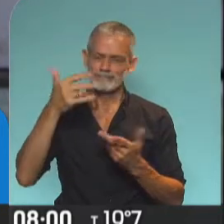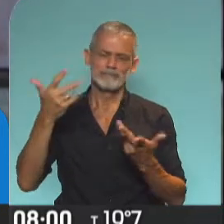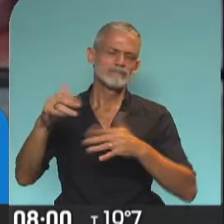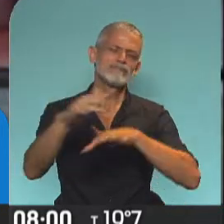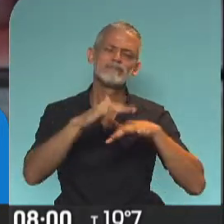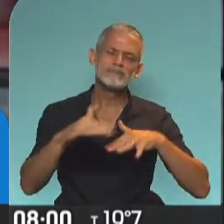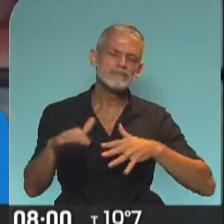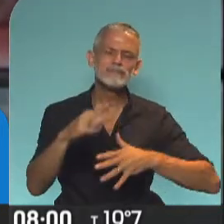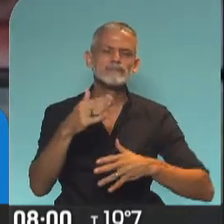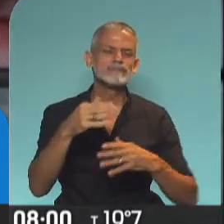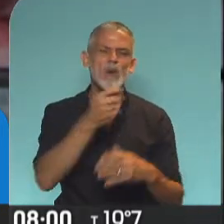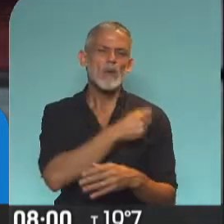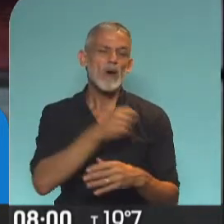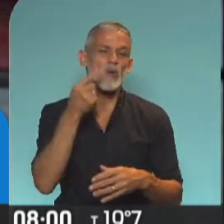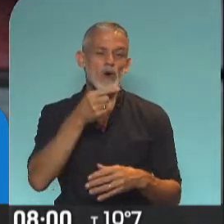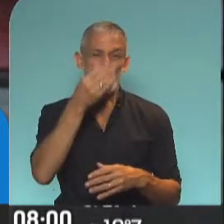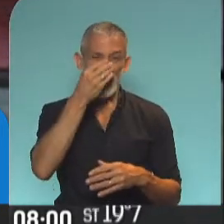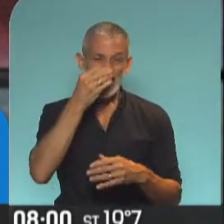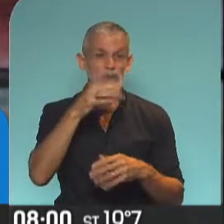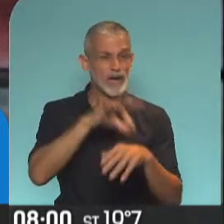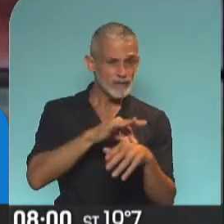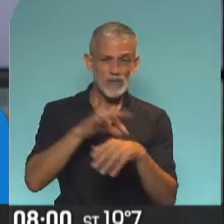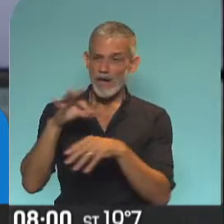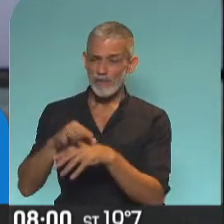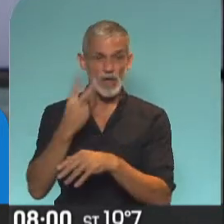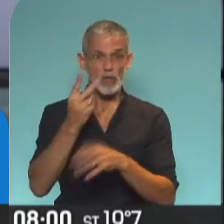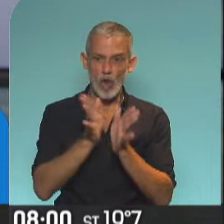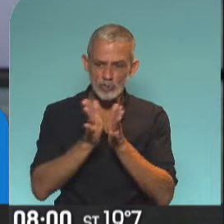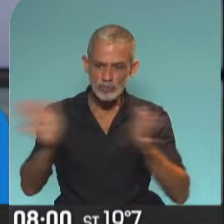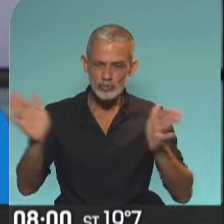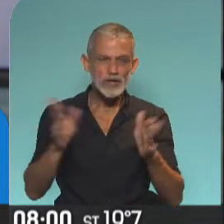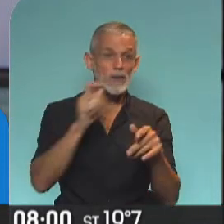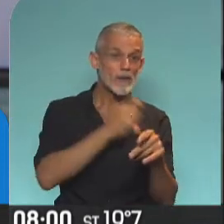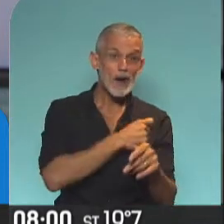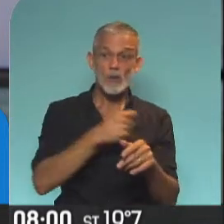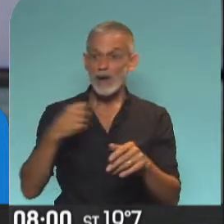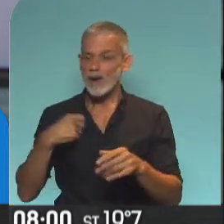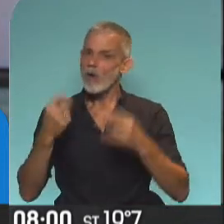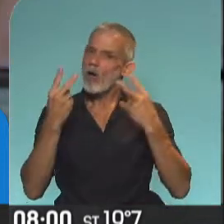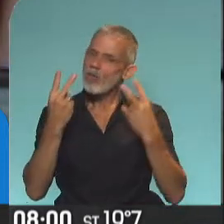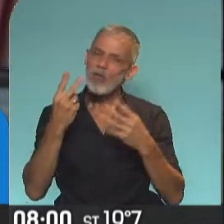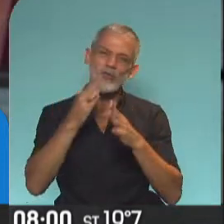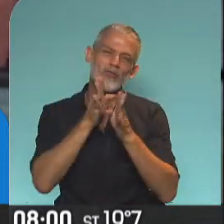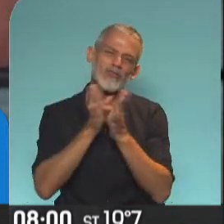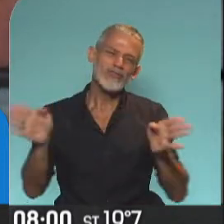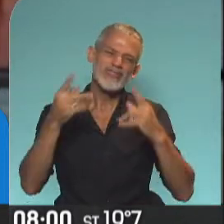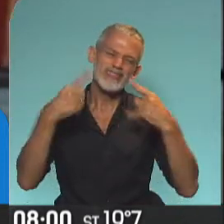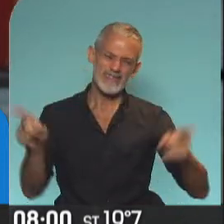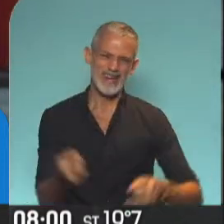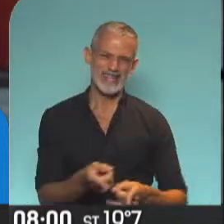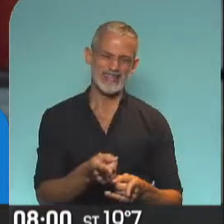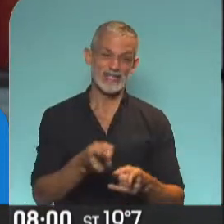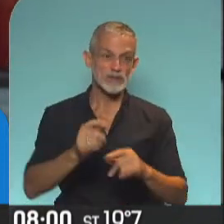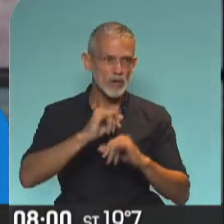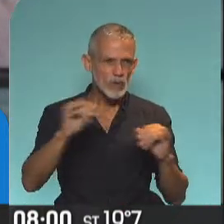necesitamos sacar. Efectivamente son dos enfermedades y requieren dos vacunas distintas, Vero. Así que este año encima las